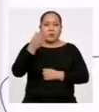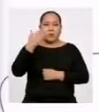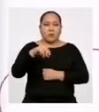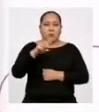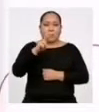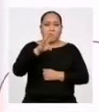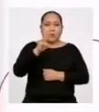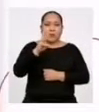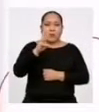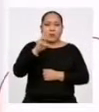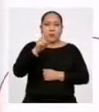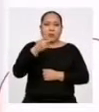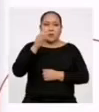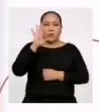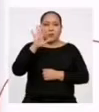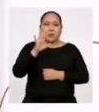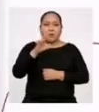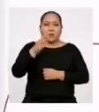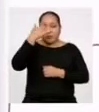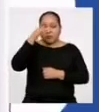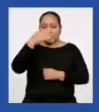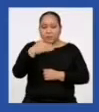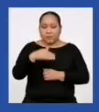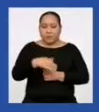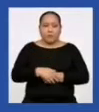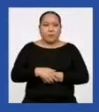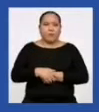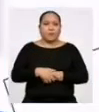tercero, 26,5 y etc.